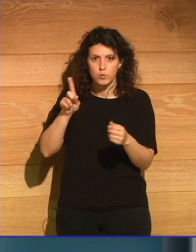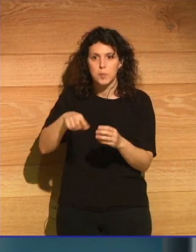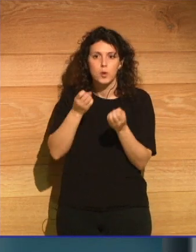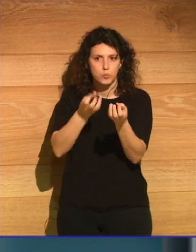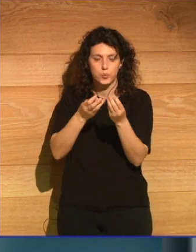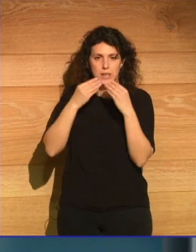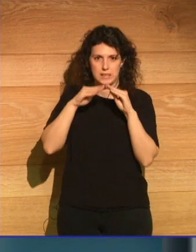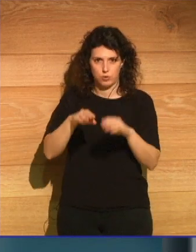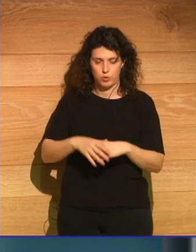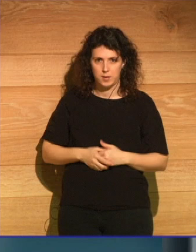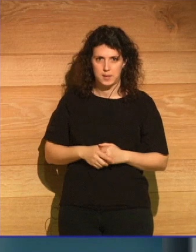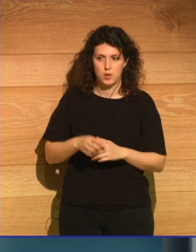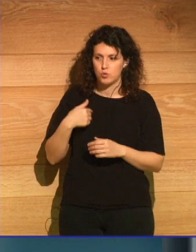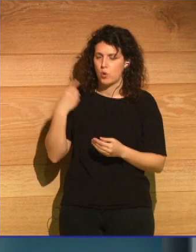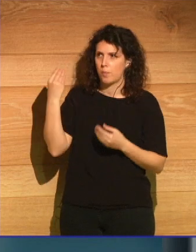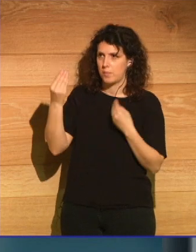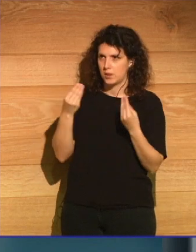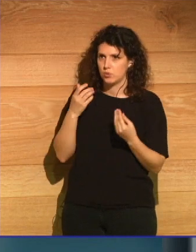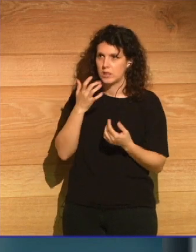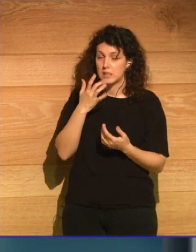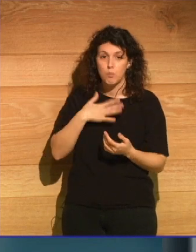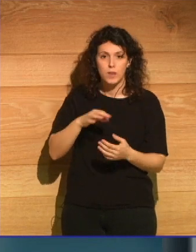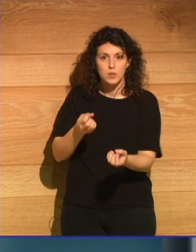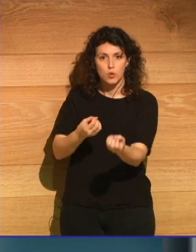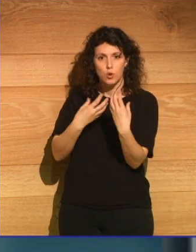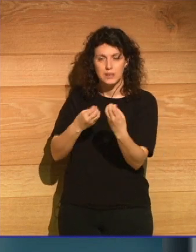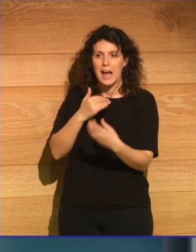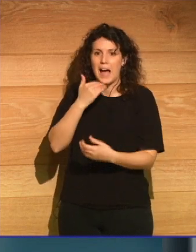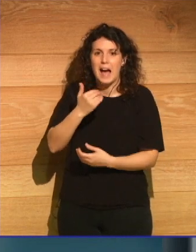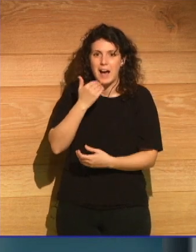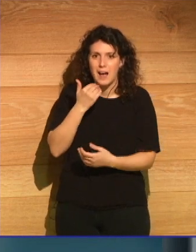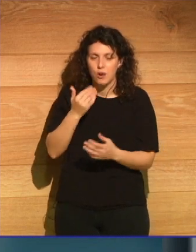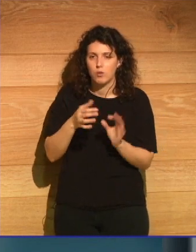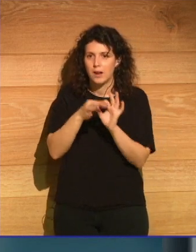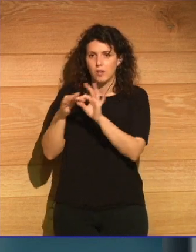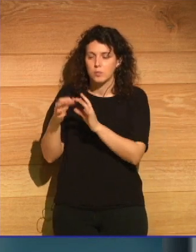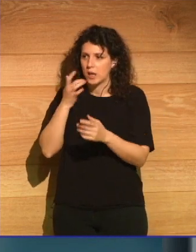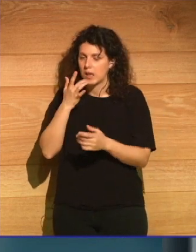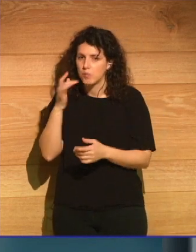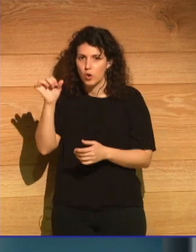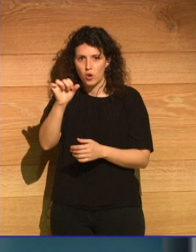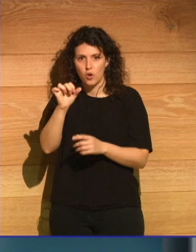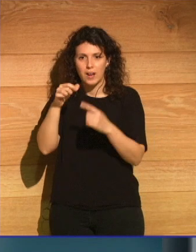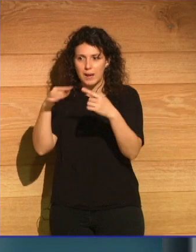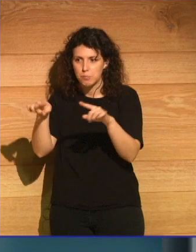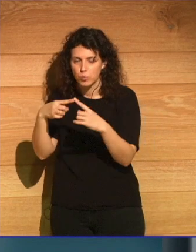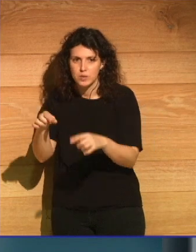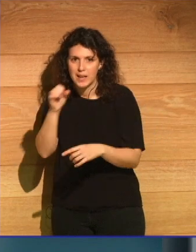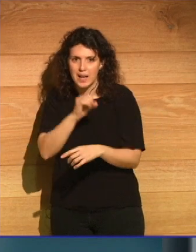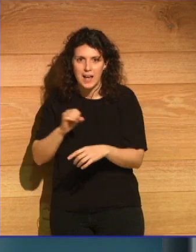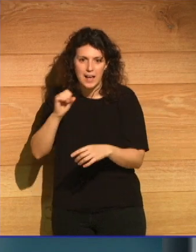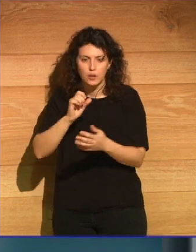pregunto si pudieras contarnos algo sobre los cantos, las letras